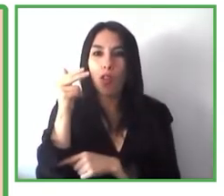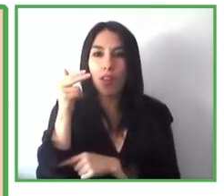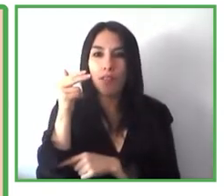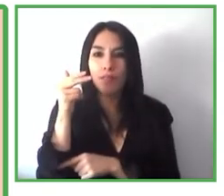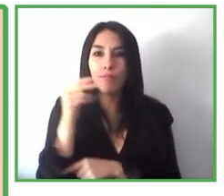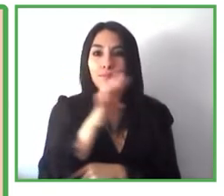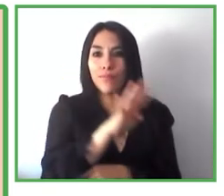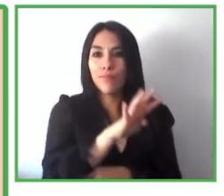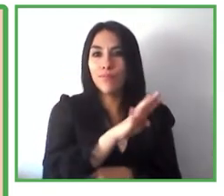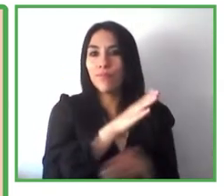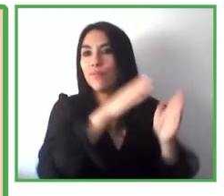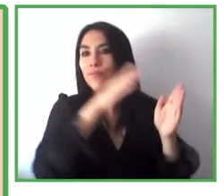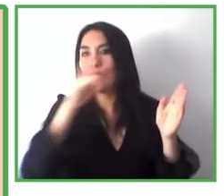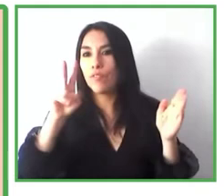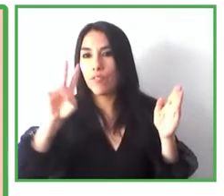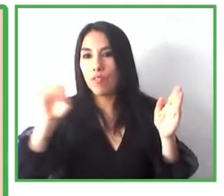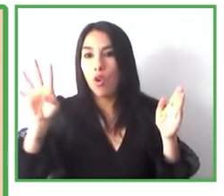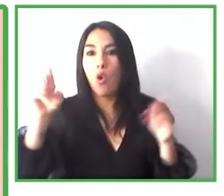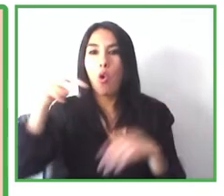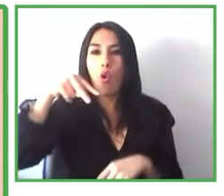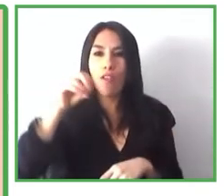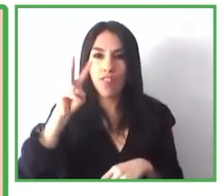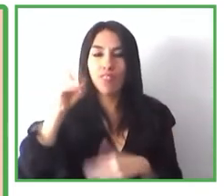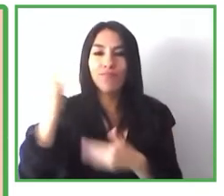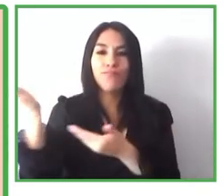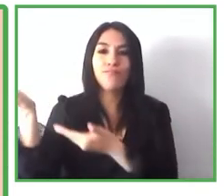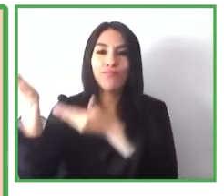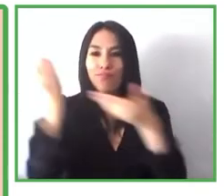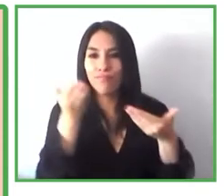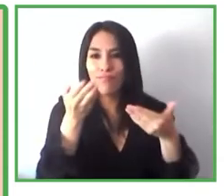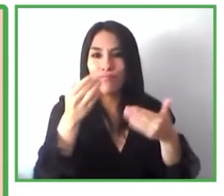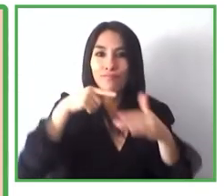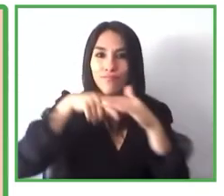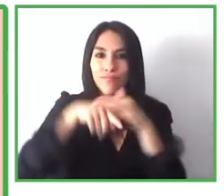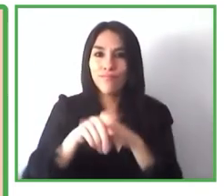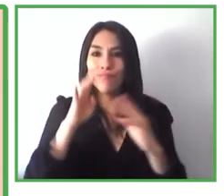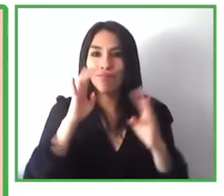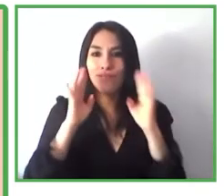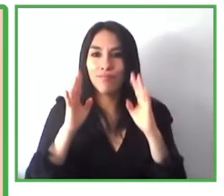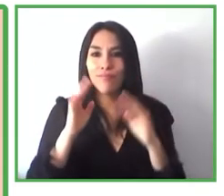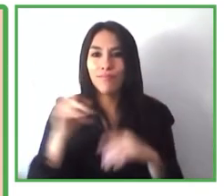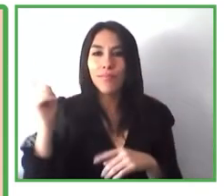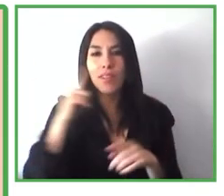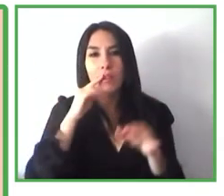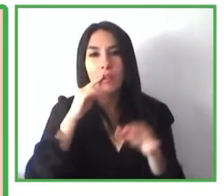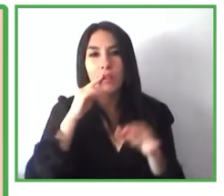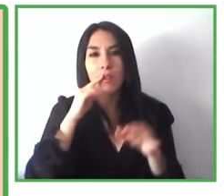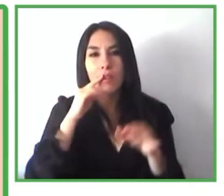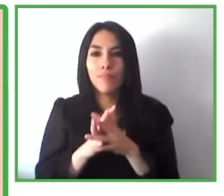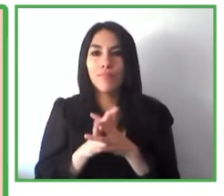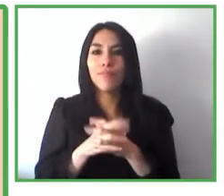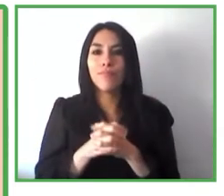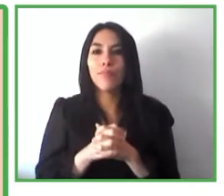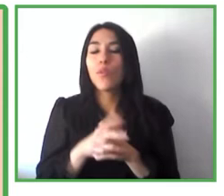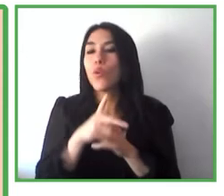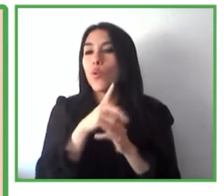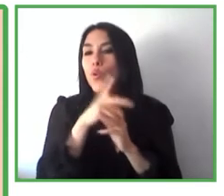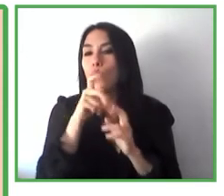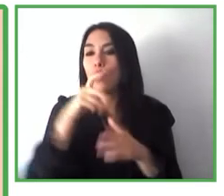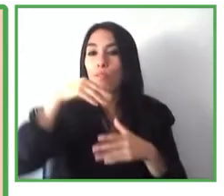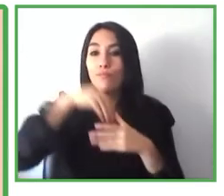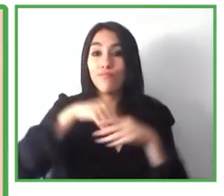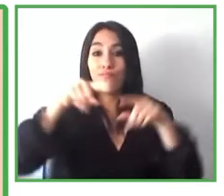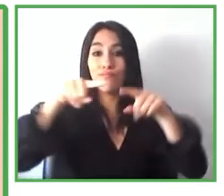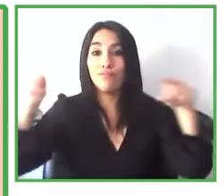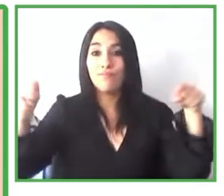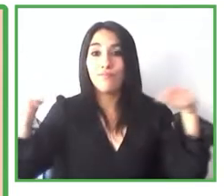para asistir a la feria y como os decía antes una vez que disponemos de un interiorismo el diseño no termina ahí si es